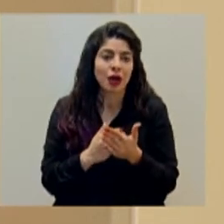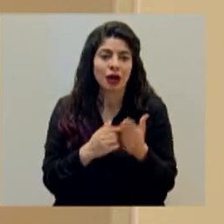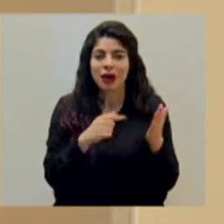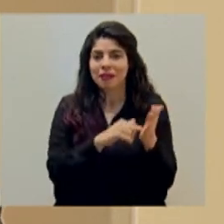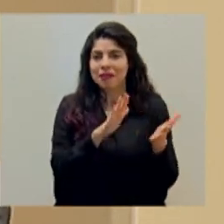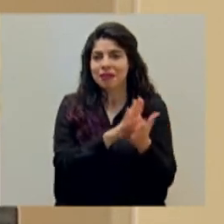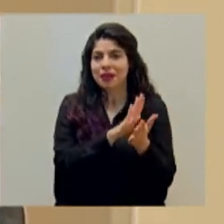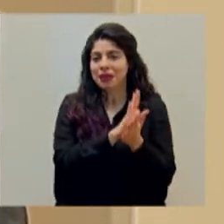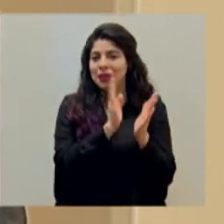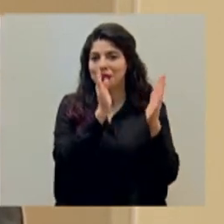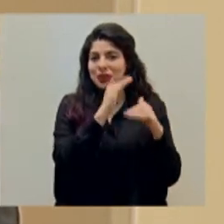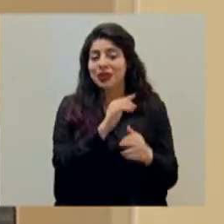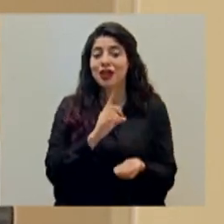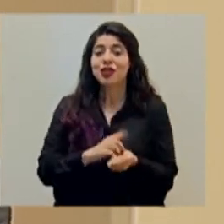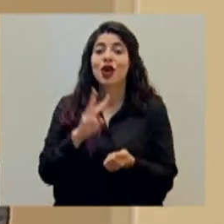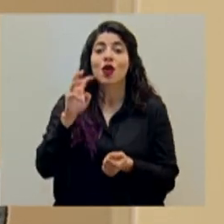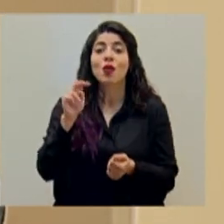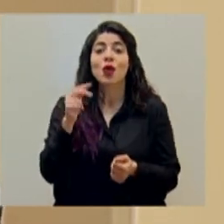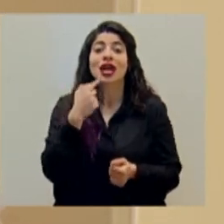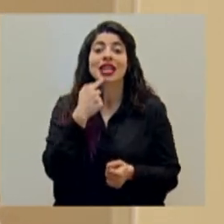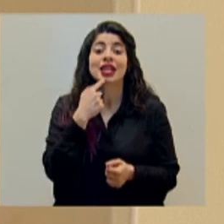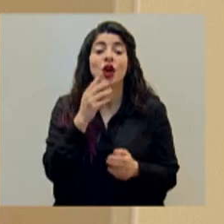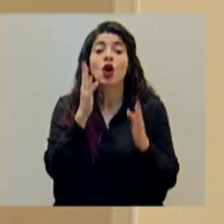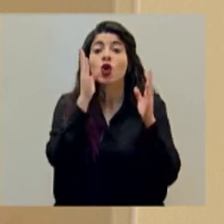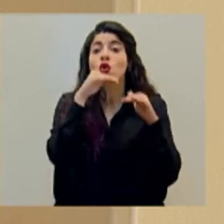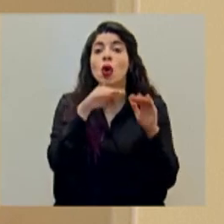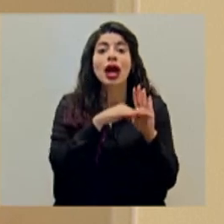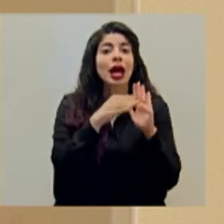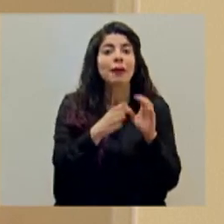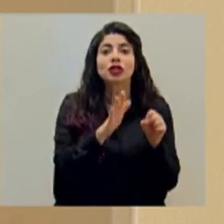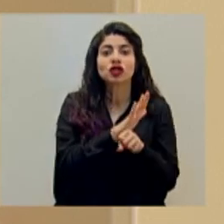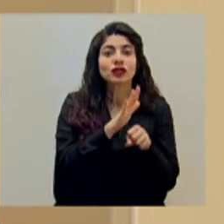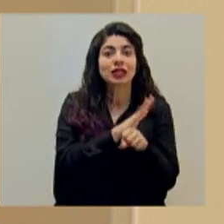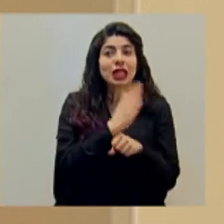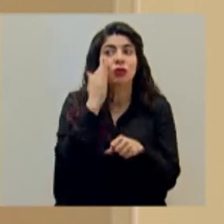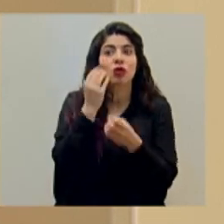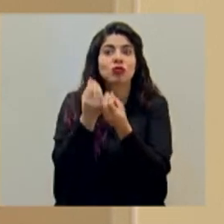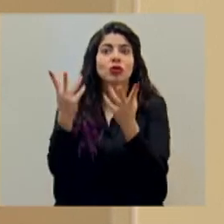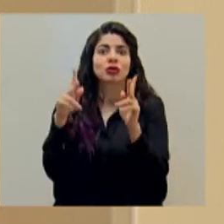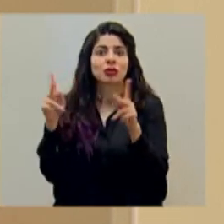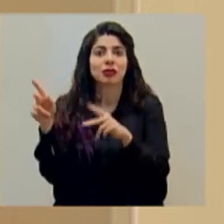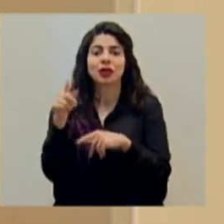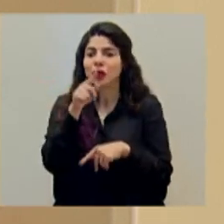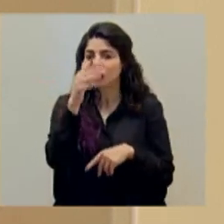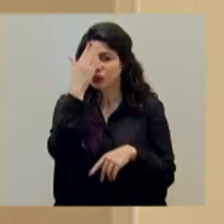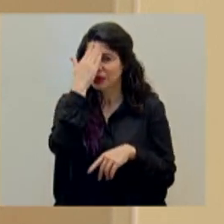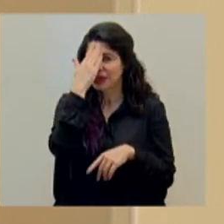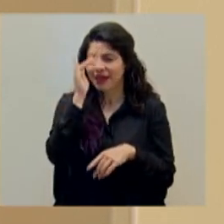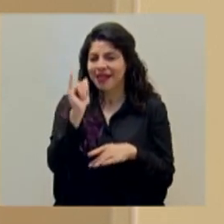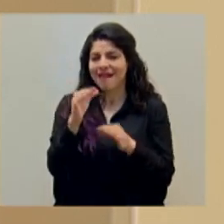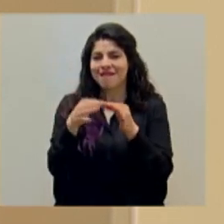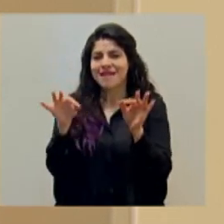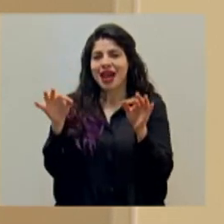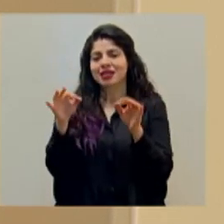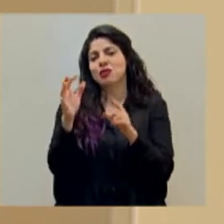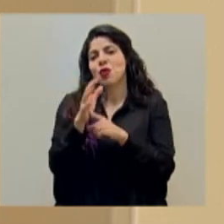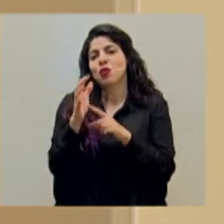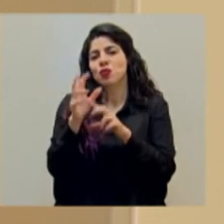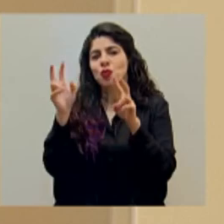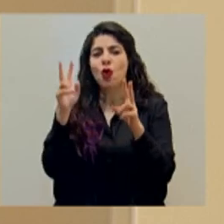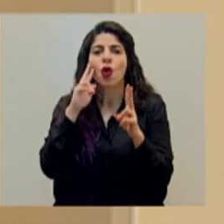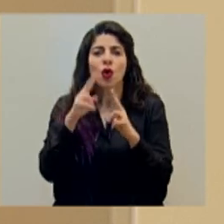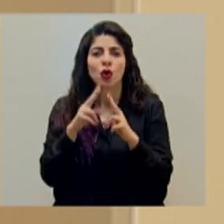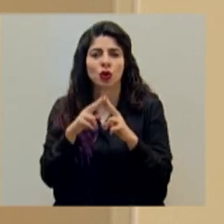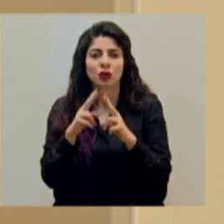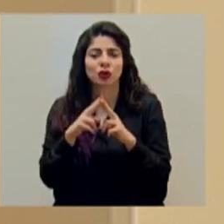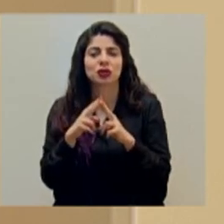guión. El doctor Wong dijo ahora, no hay cama para tanta gente. Todos conocemos esa frase, todos en alguna medida habremos